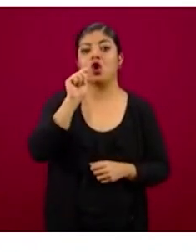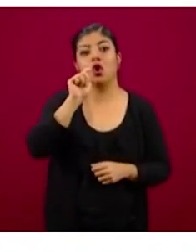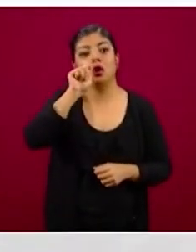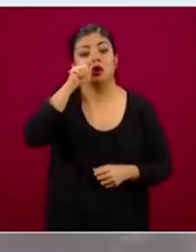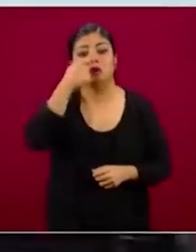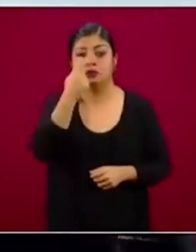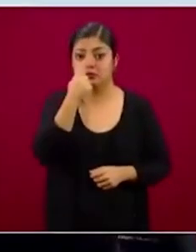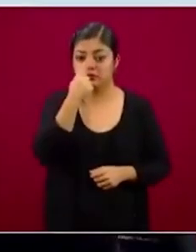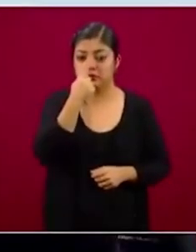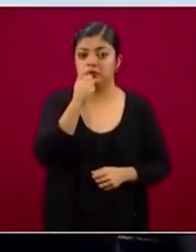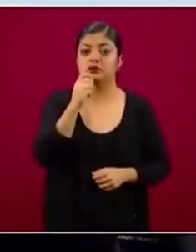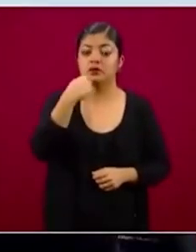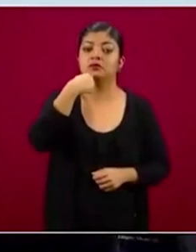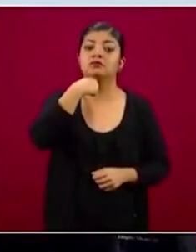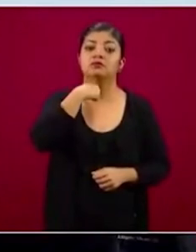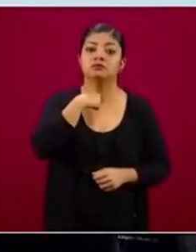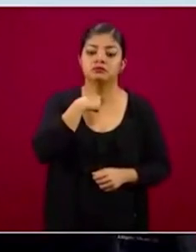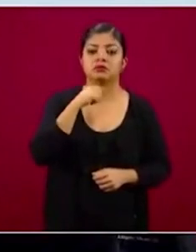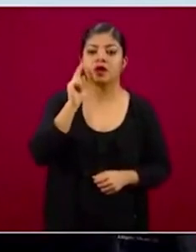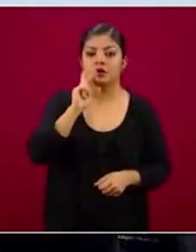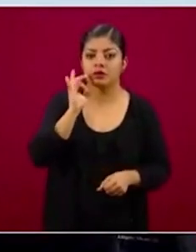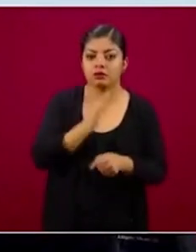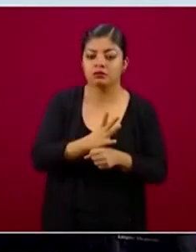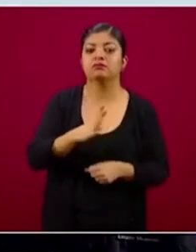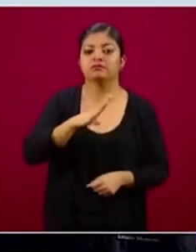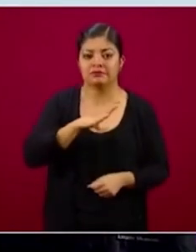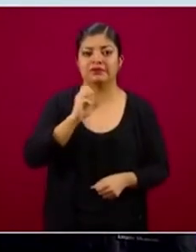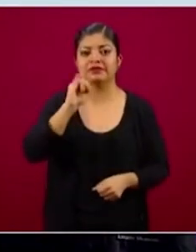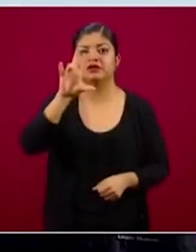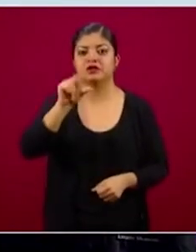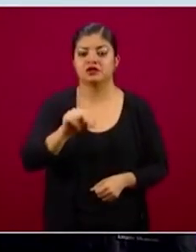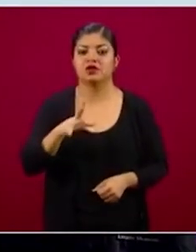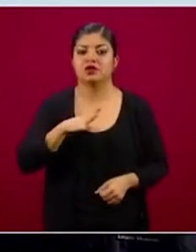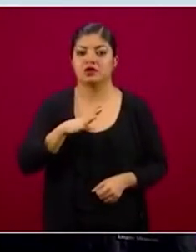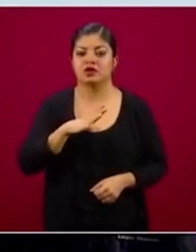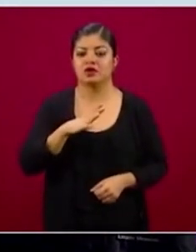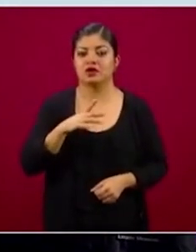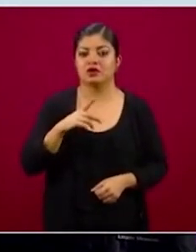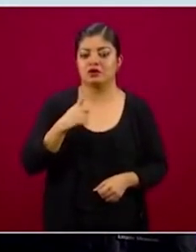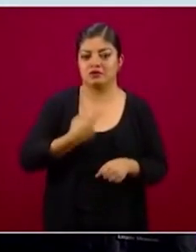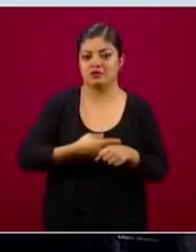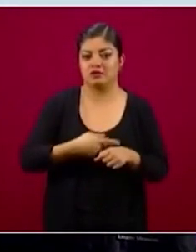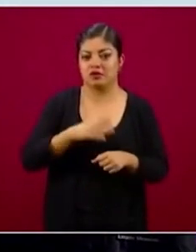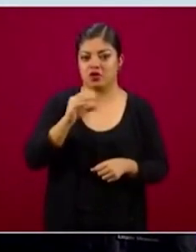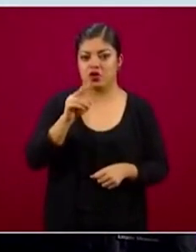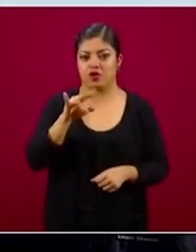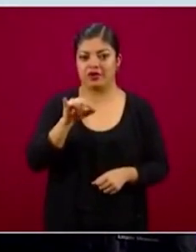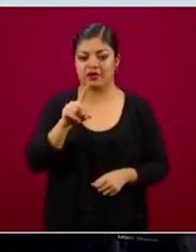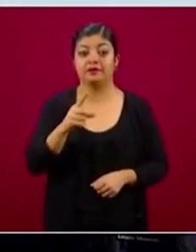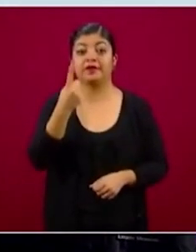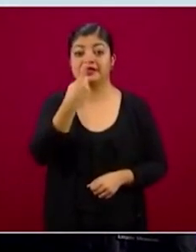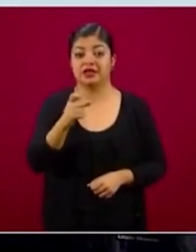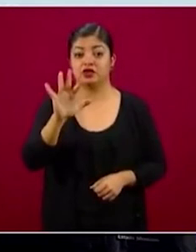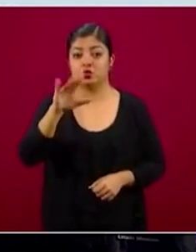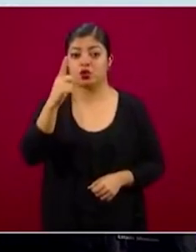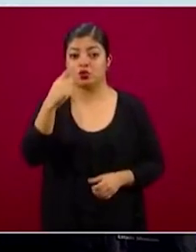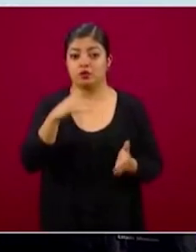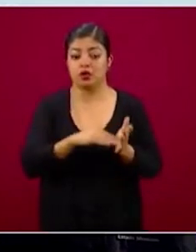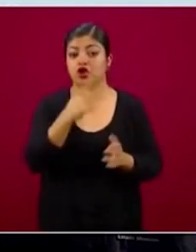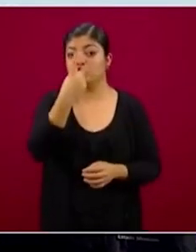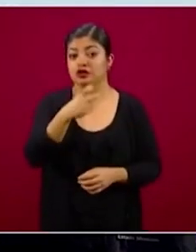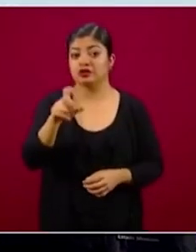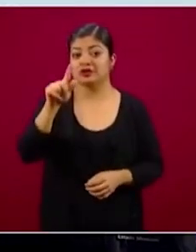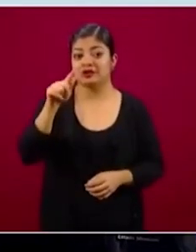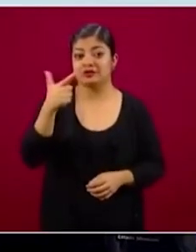pretende precisamente detectar la presencia del virus en las vías respiratorias. 151 mil 267